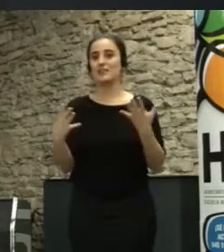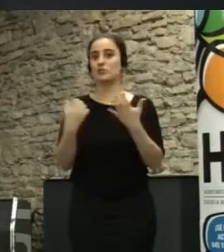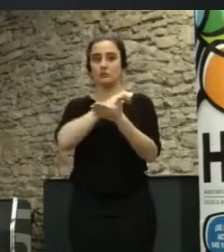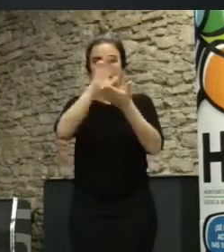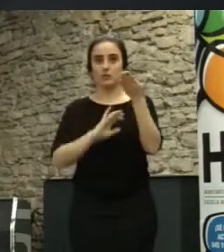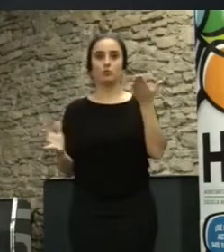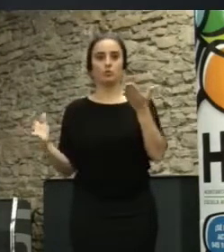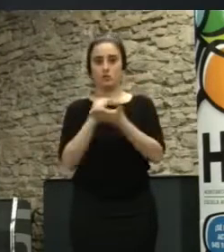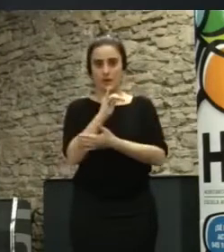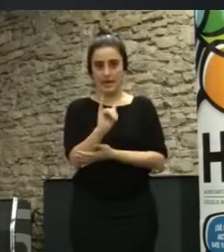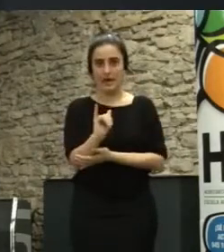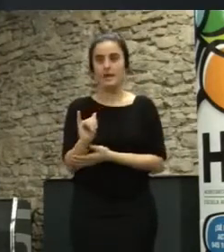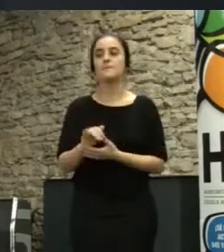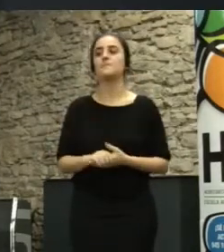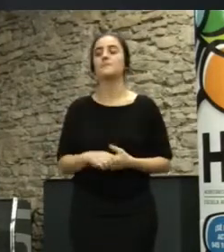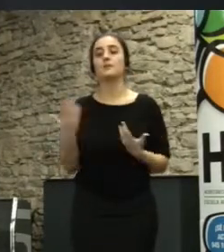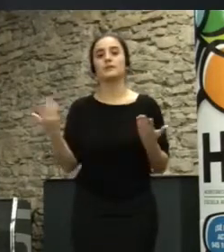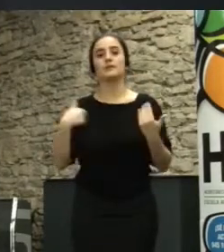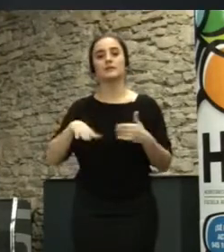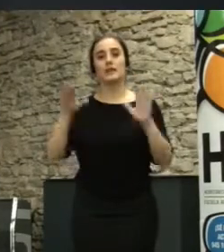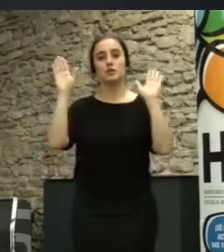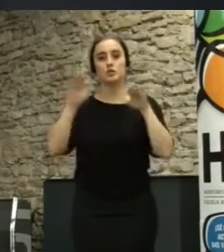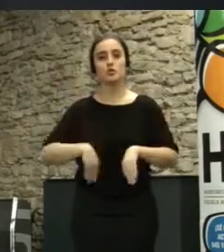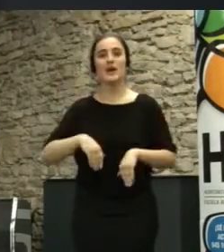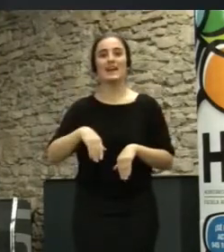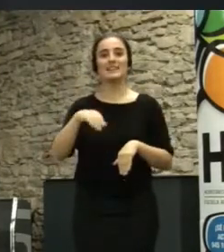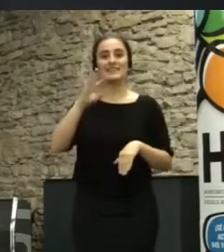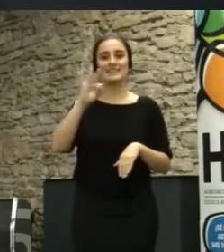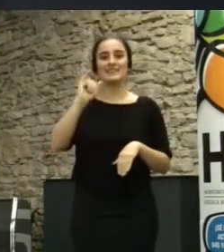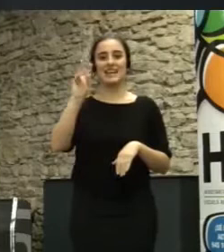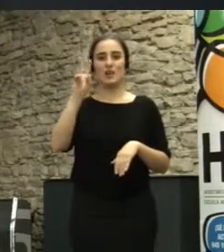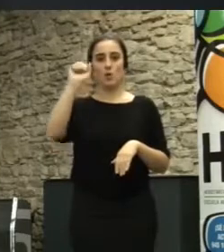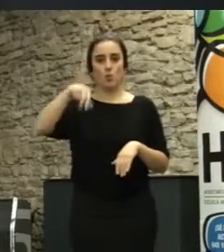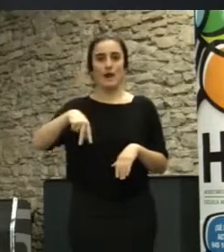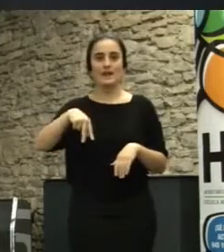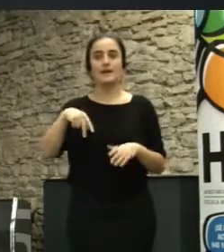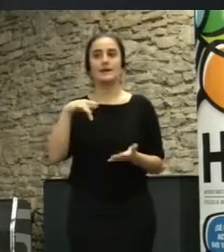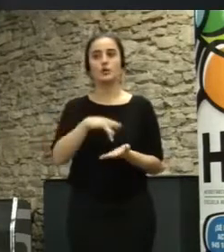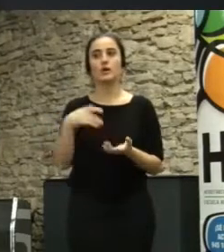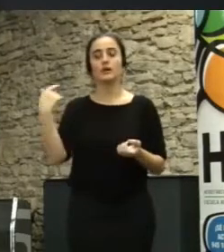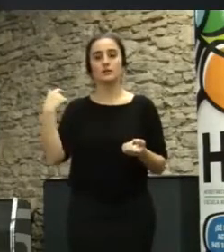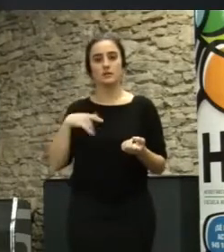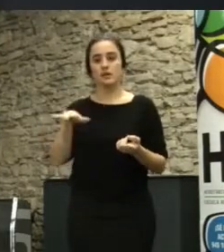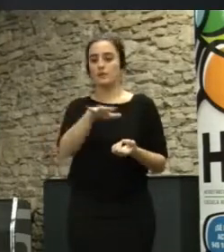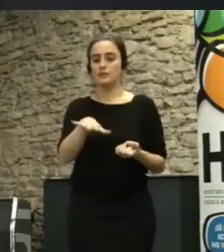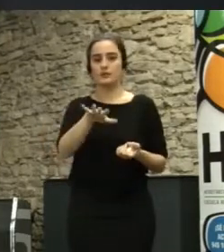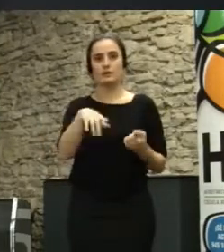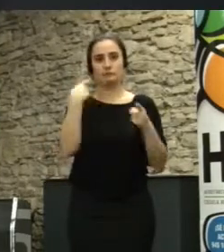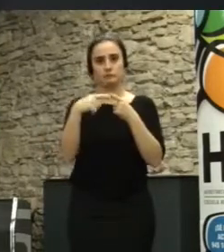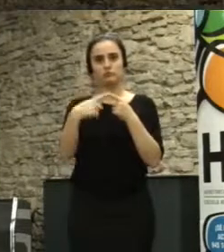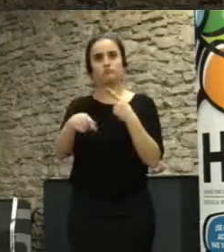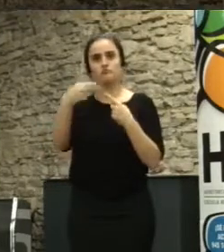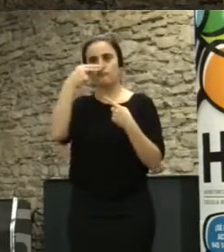etcétera. Bueno, llegamos a Taiwán, que es otro de los lugares donde están ocurriendo cosas muy potentes y muy